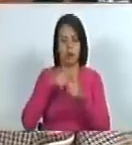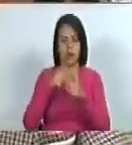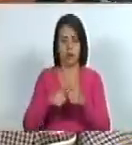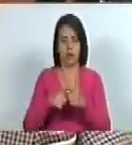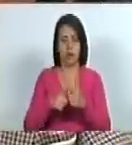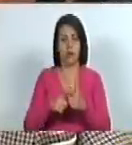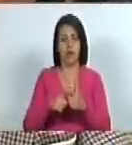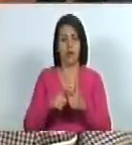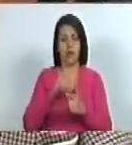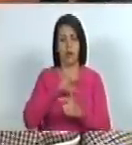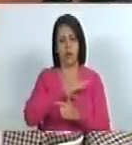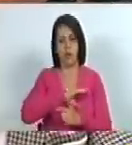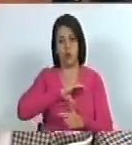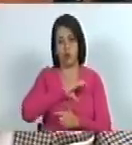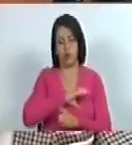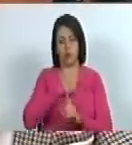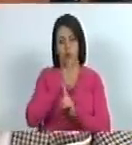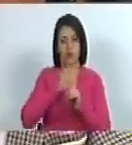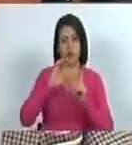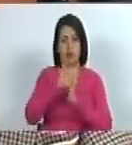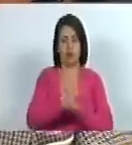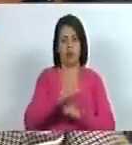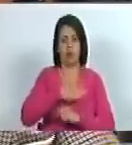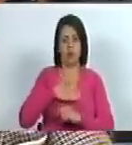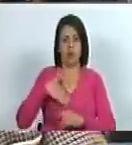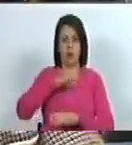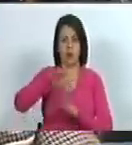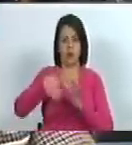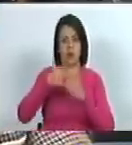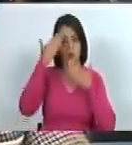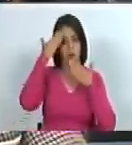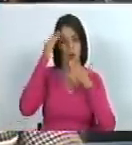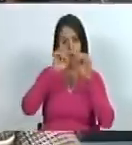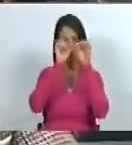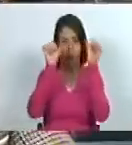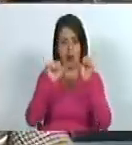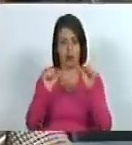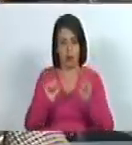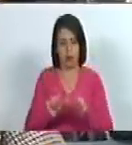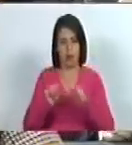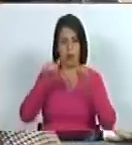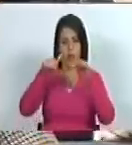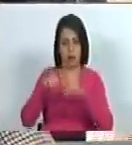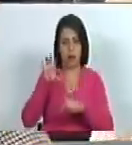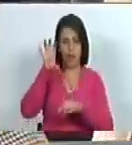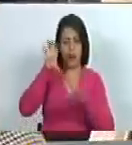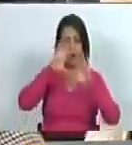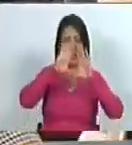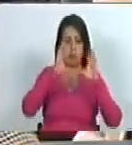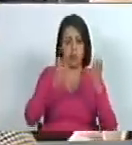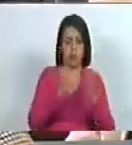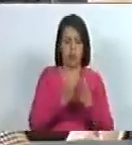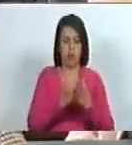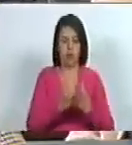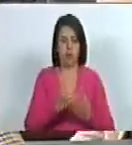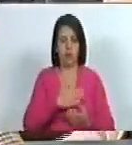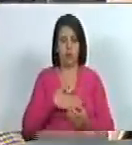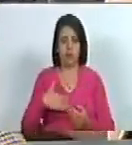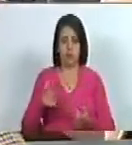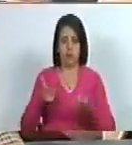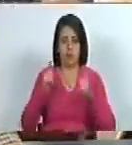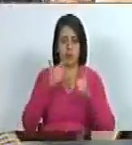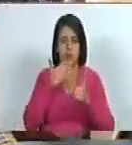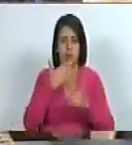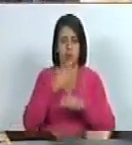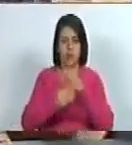comisión de cultura quiero saludar a todos nuestros artistas plásticos de acá de nuestro país y del mundo quiero pedirle permiso